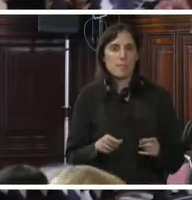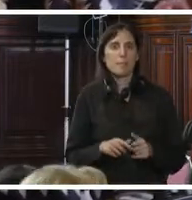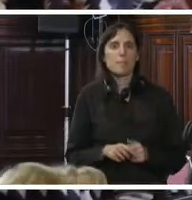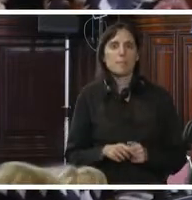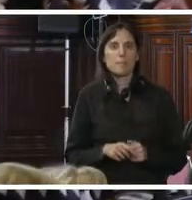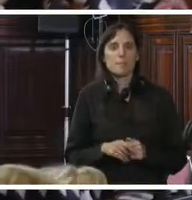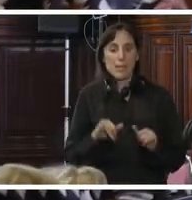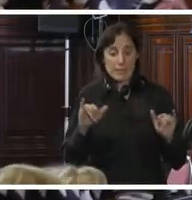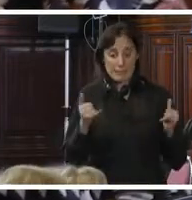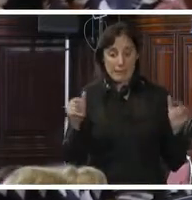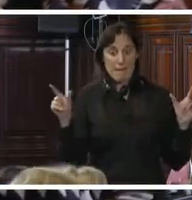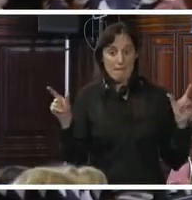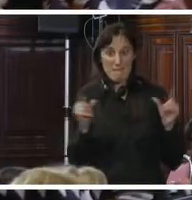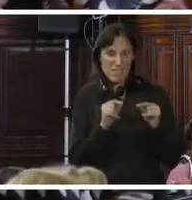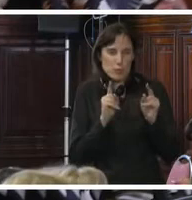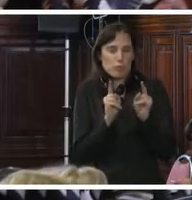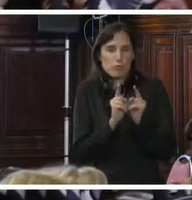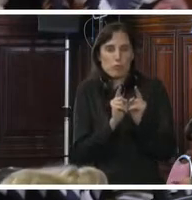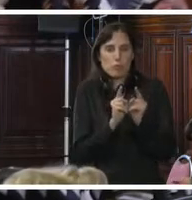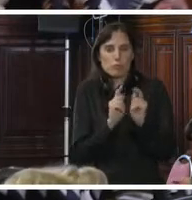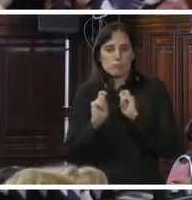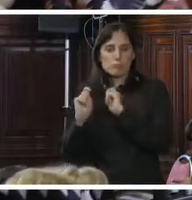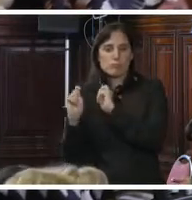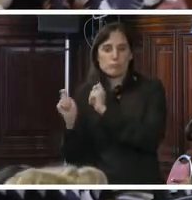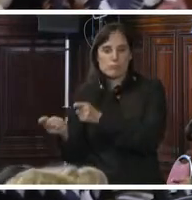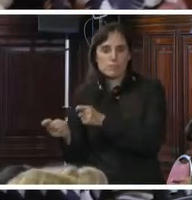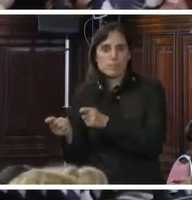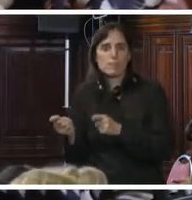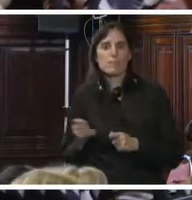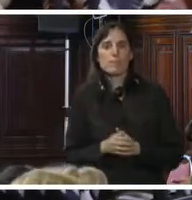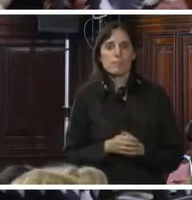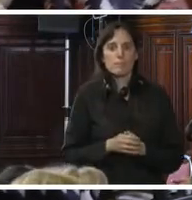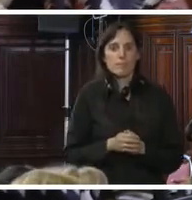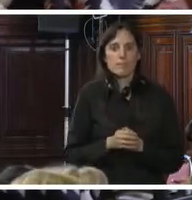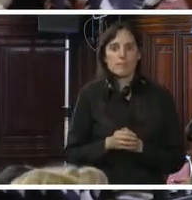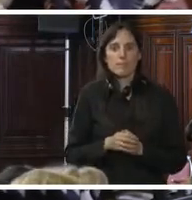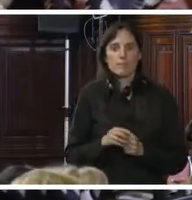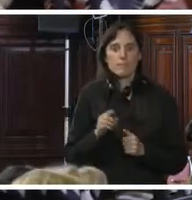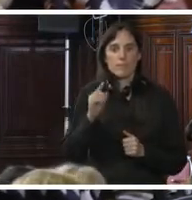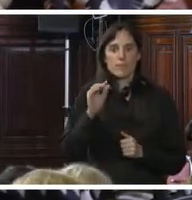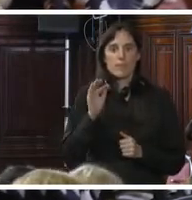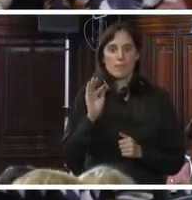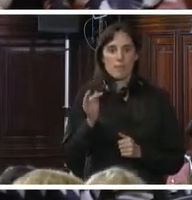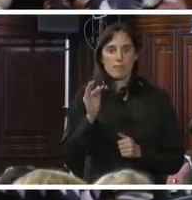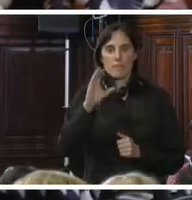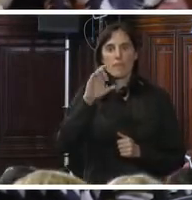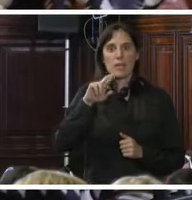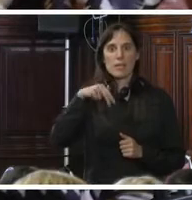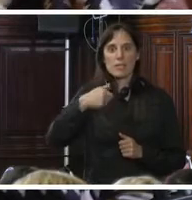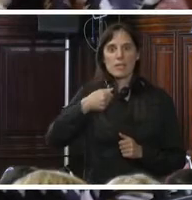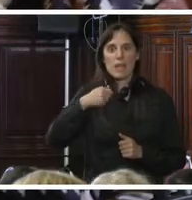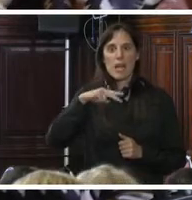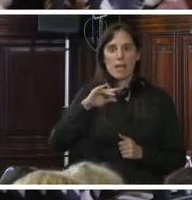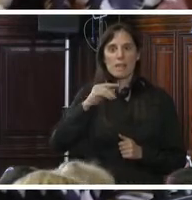Terminada esta corta presentación, cedo la palabra a Fernanda Caballero, de ECPAT Latinoamérica, Gurises Unidos, para que